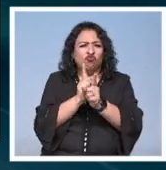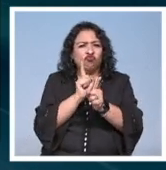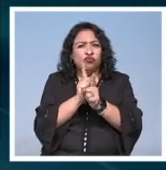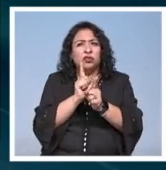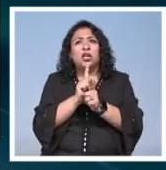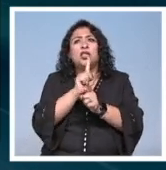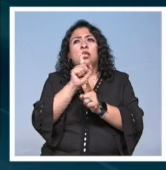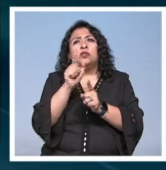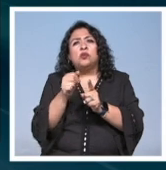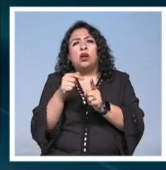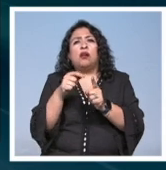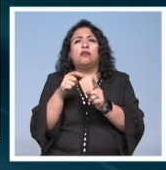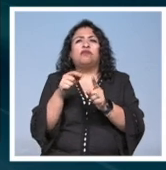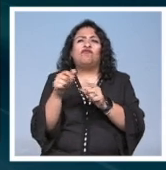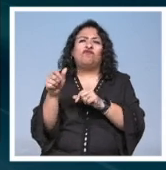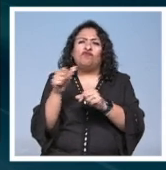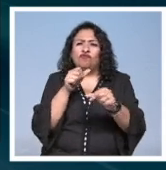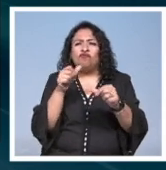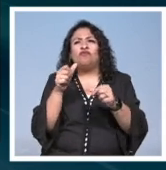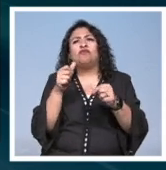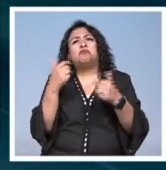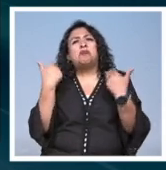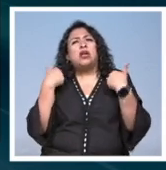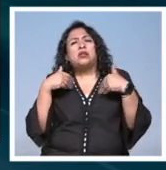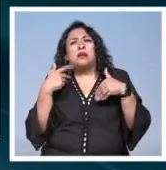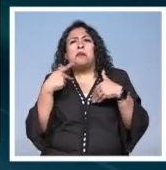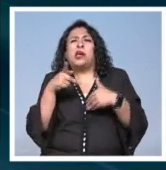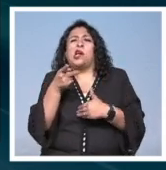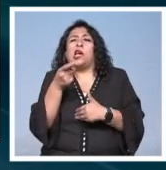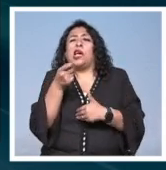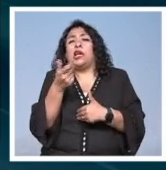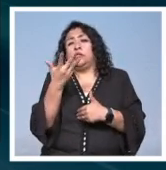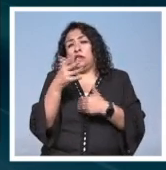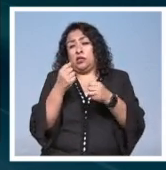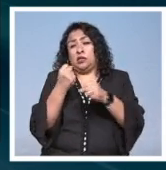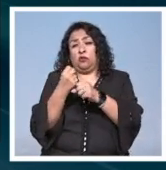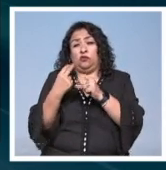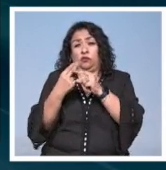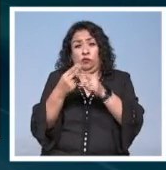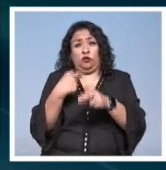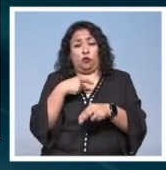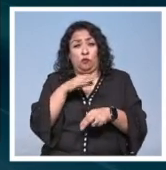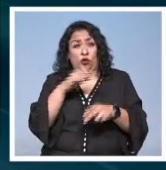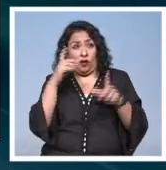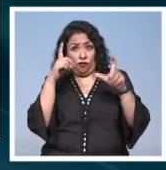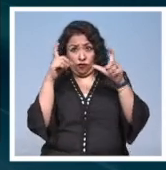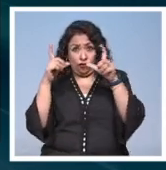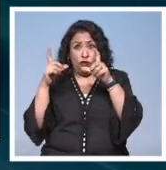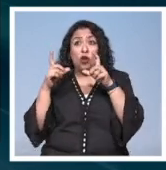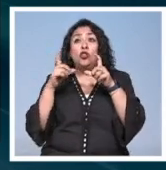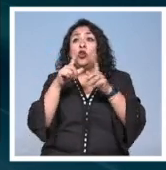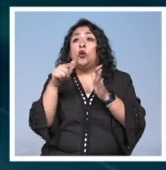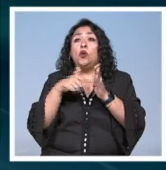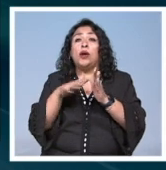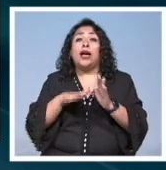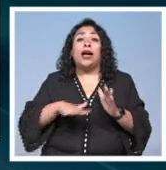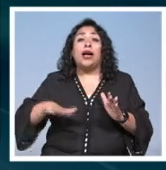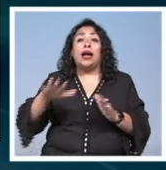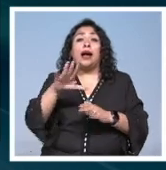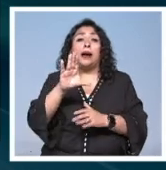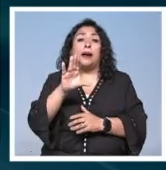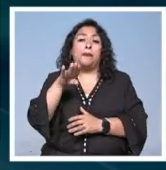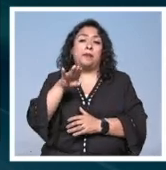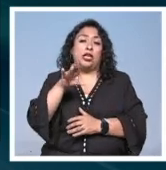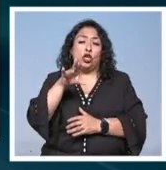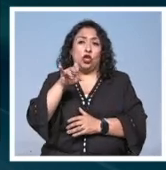luego fui alternativamente espaciándolo, pero casi llegó a diez años de poder hacer fotografías en las colonias menonitas. Está